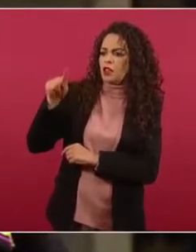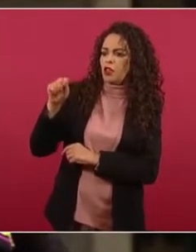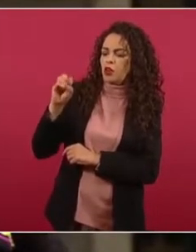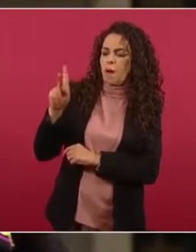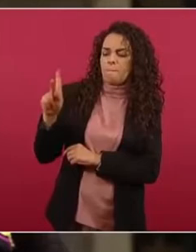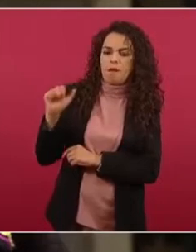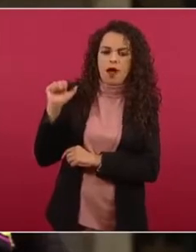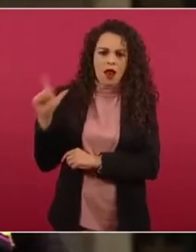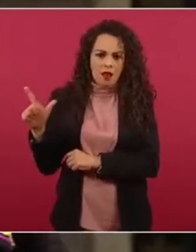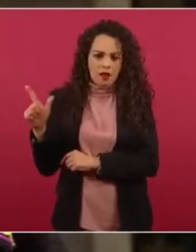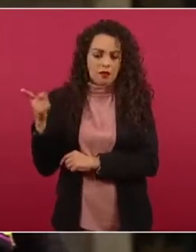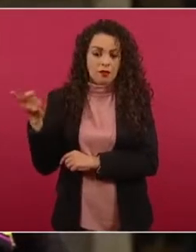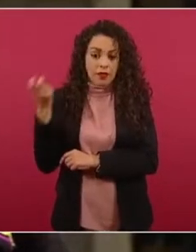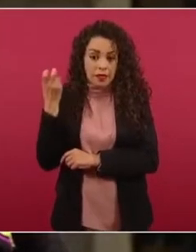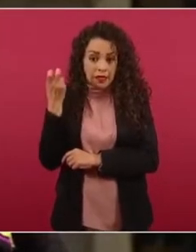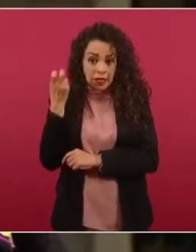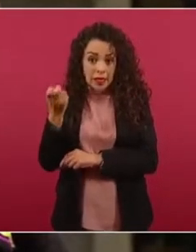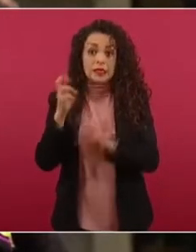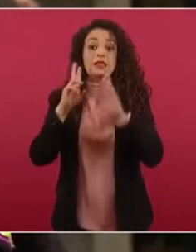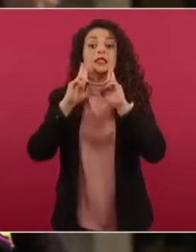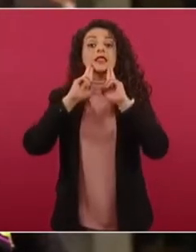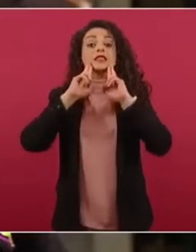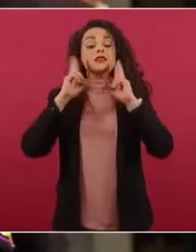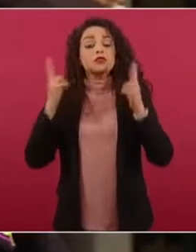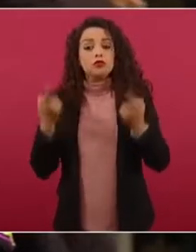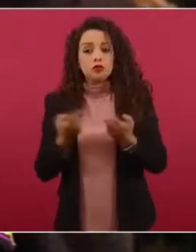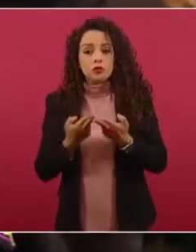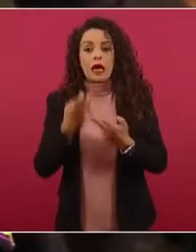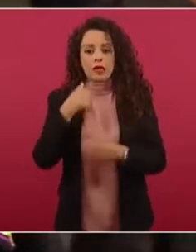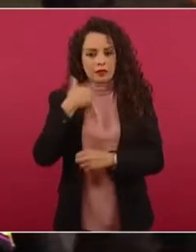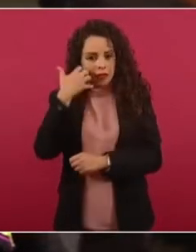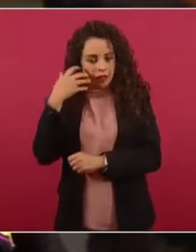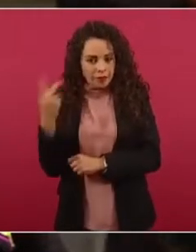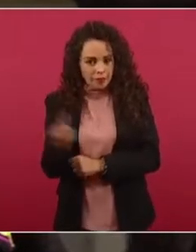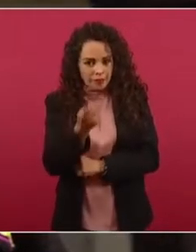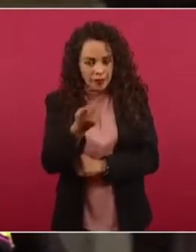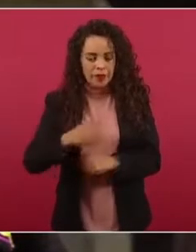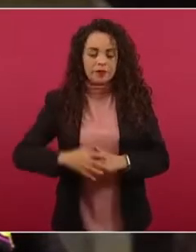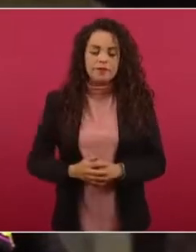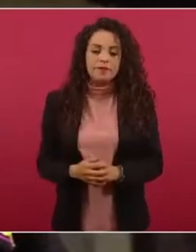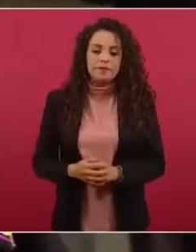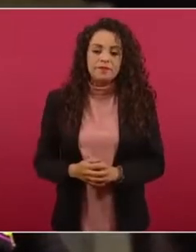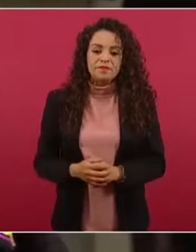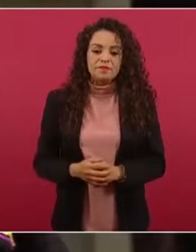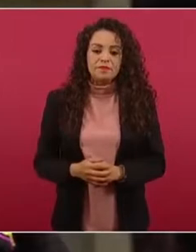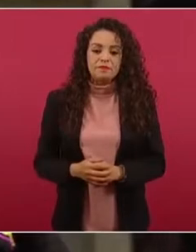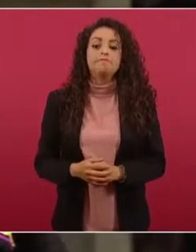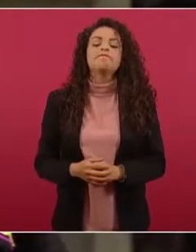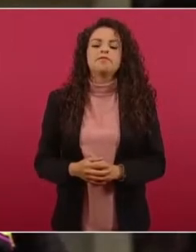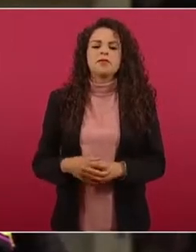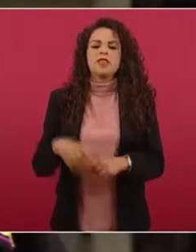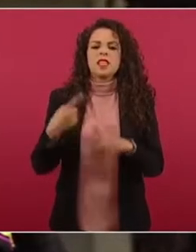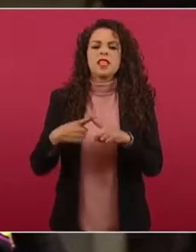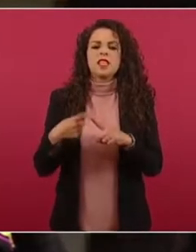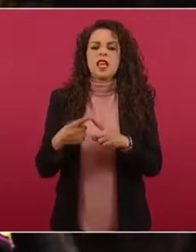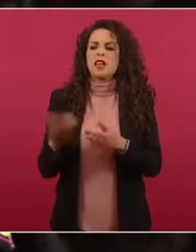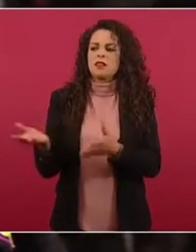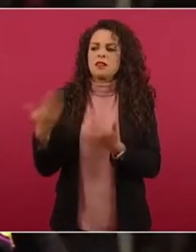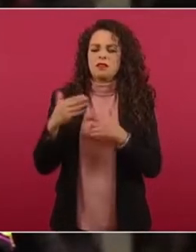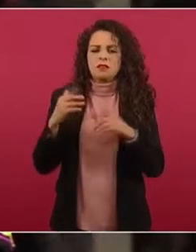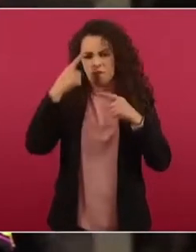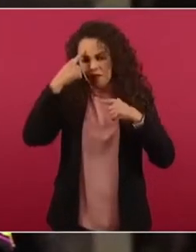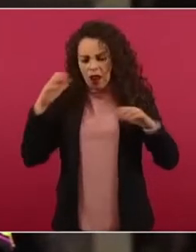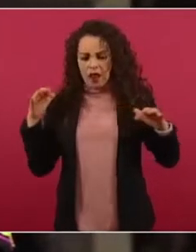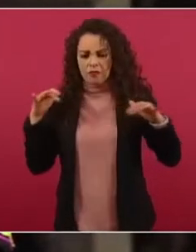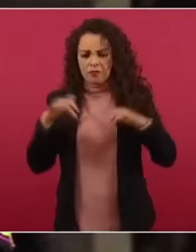Con respecto a esta reunión que dentro de los que convocaron fueron Semarnat, no sé si a usted